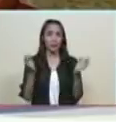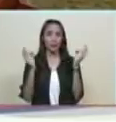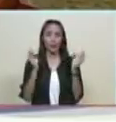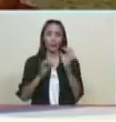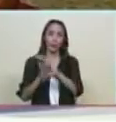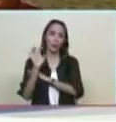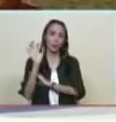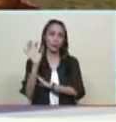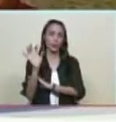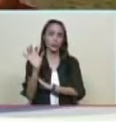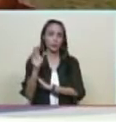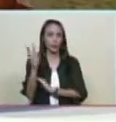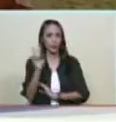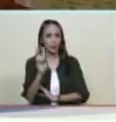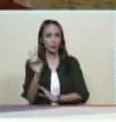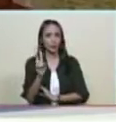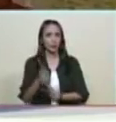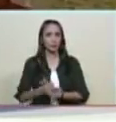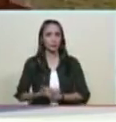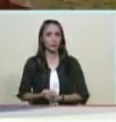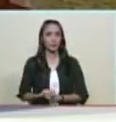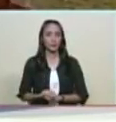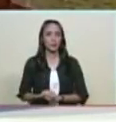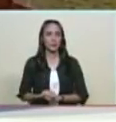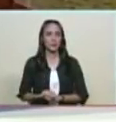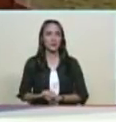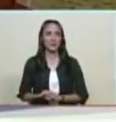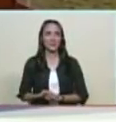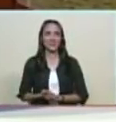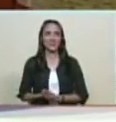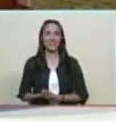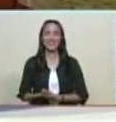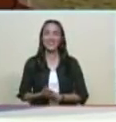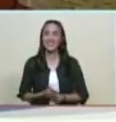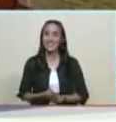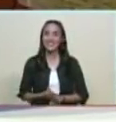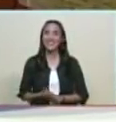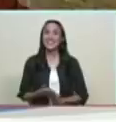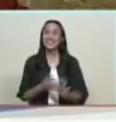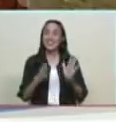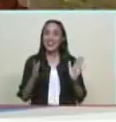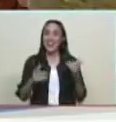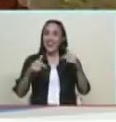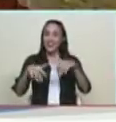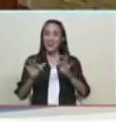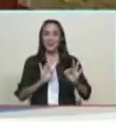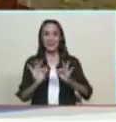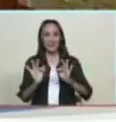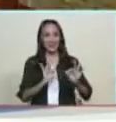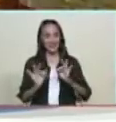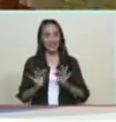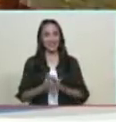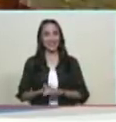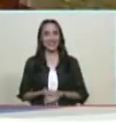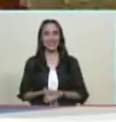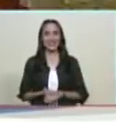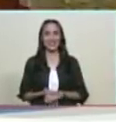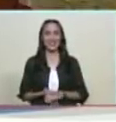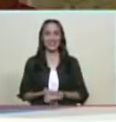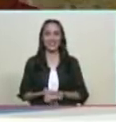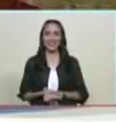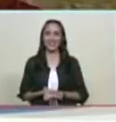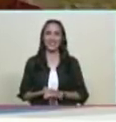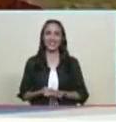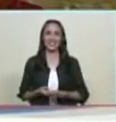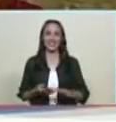acá el despliegue que ha realizado nuestro ministro con todo su personal se les agradece de verdad un despliegue